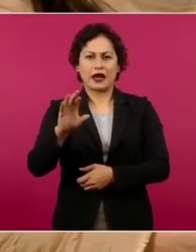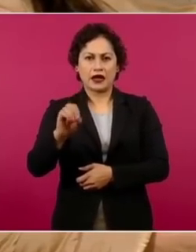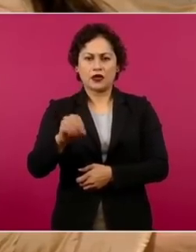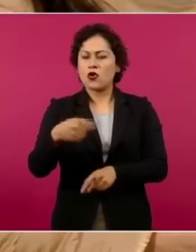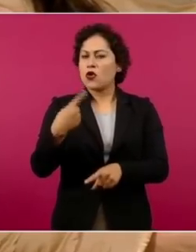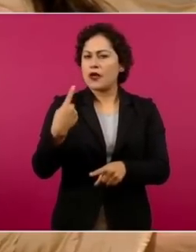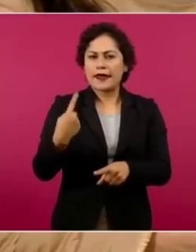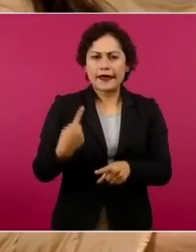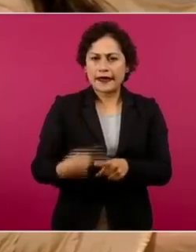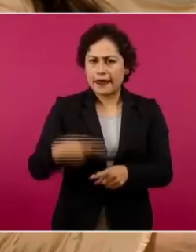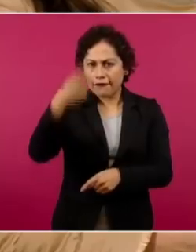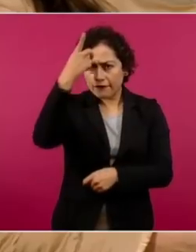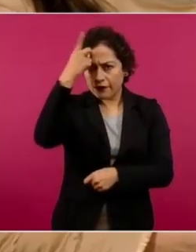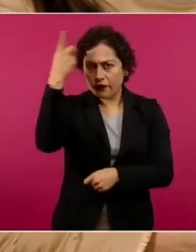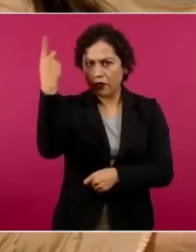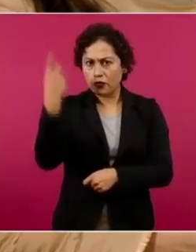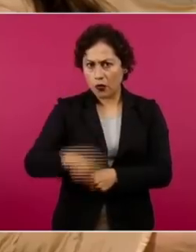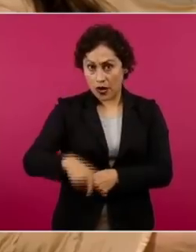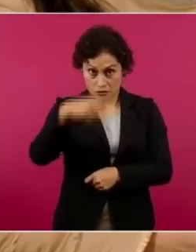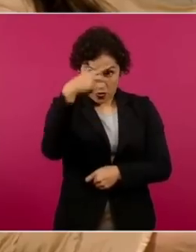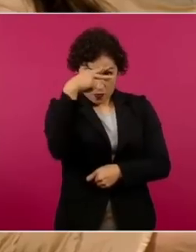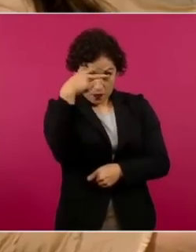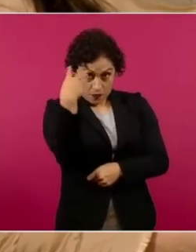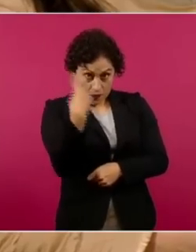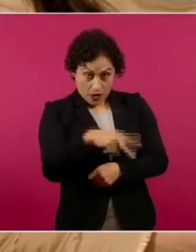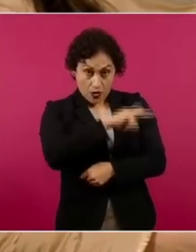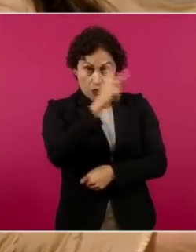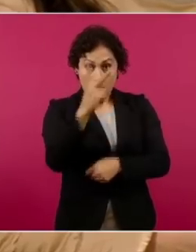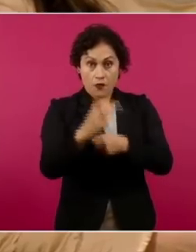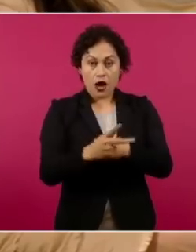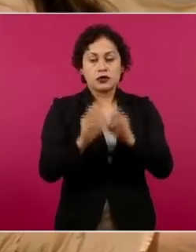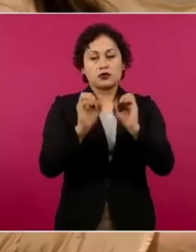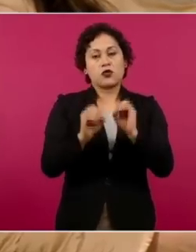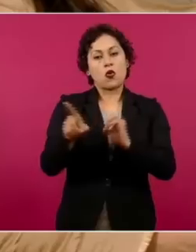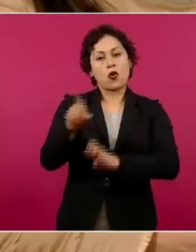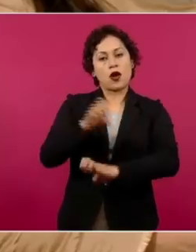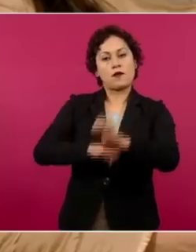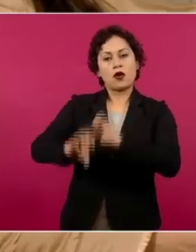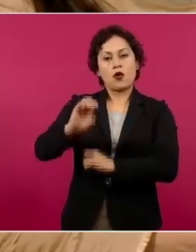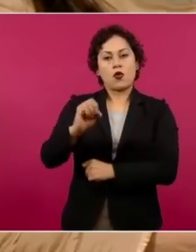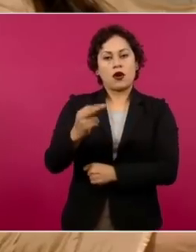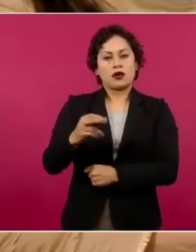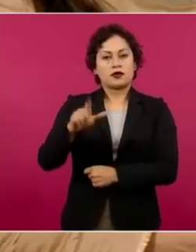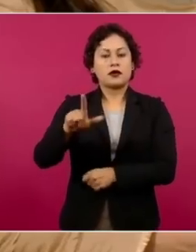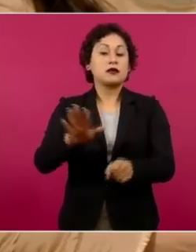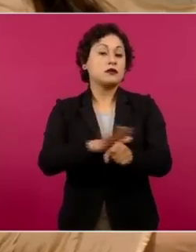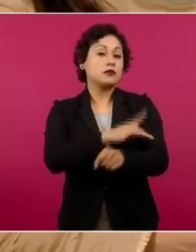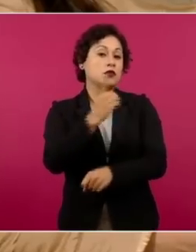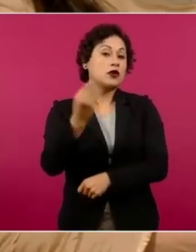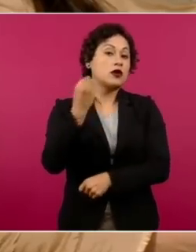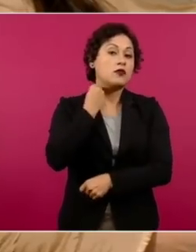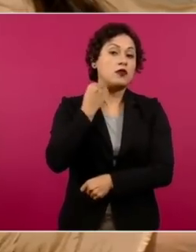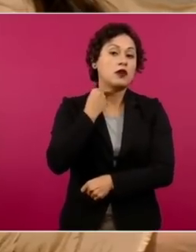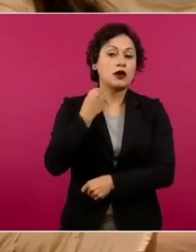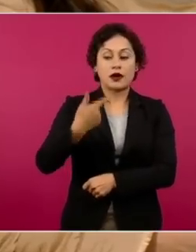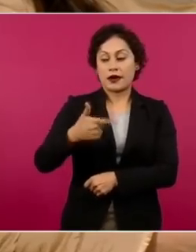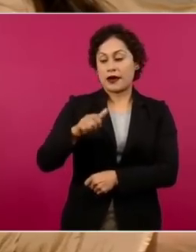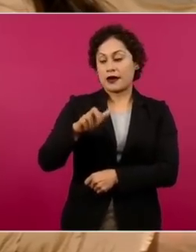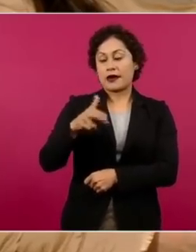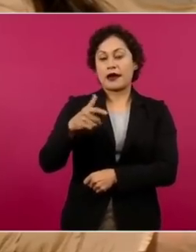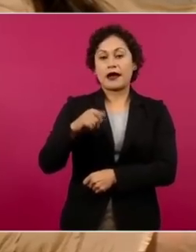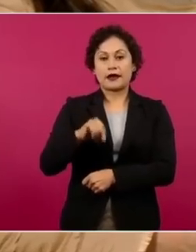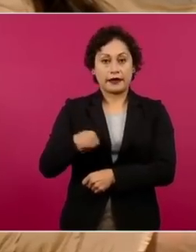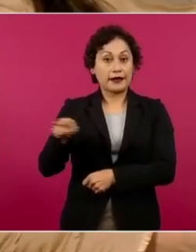OHL, hoy aliática, porque el abogado Pablo Díez Gargari ha demostrado en